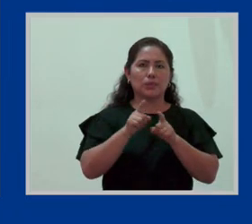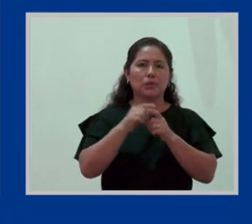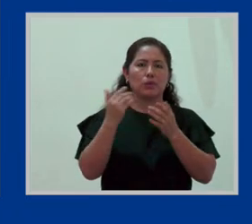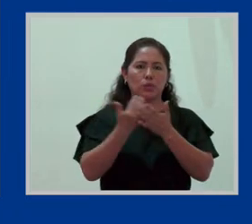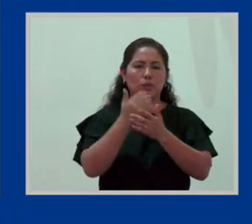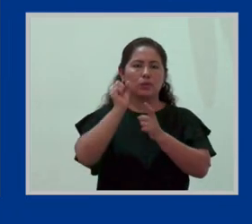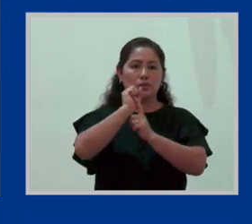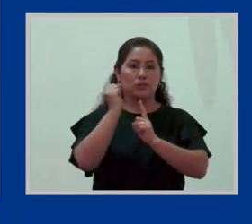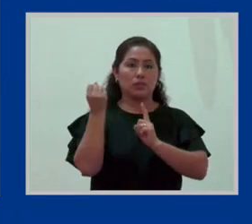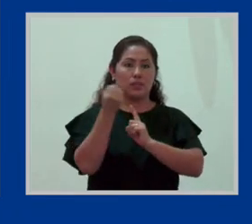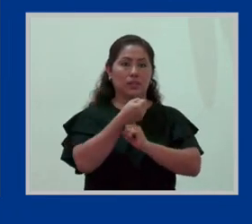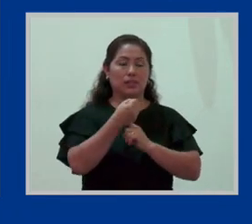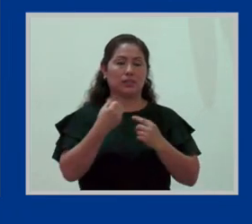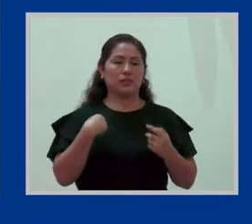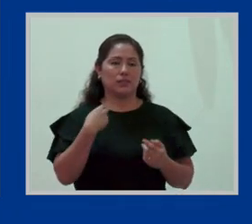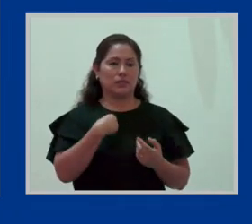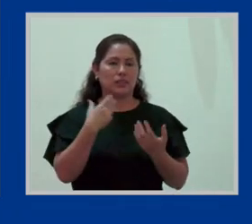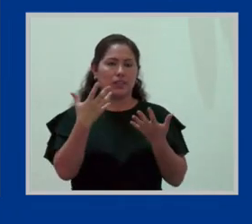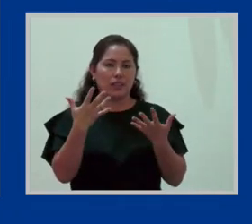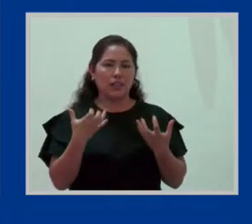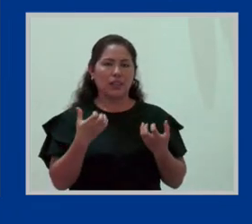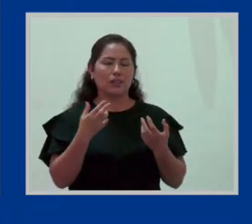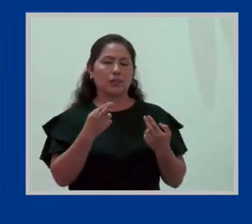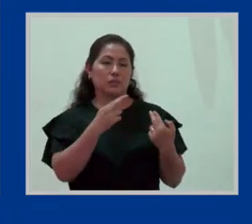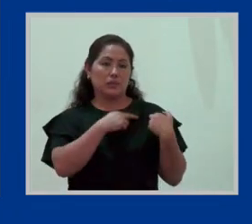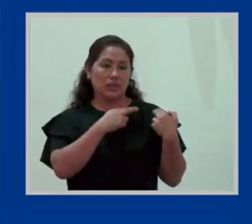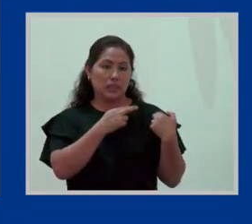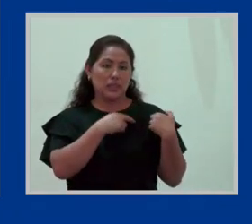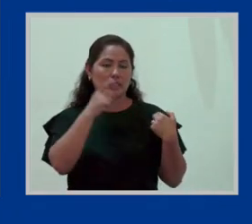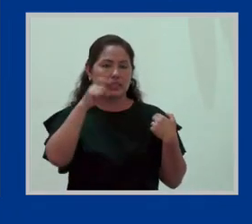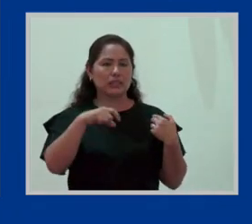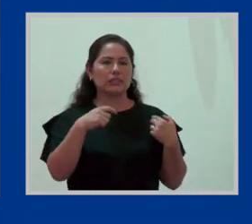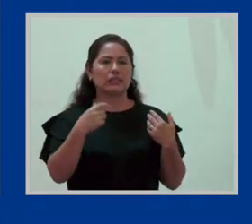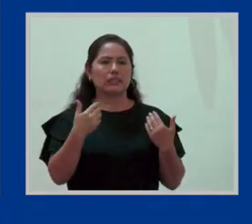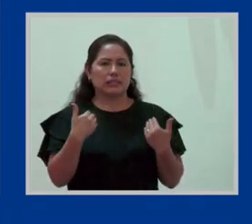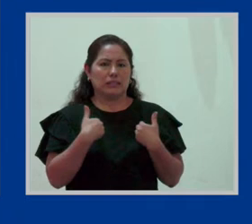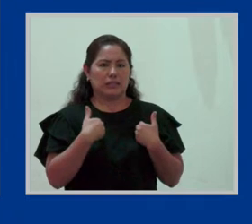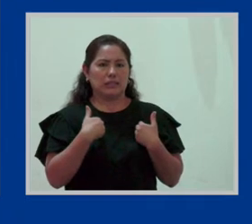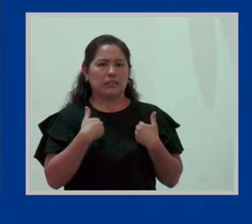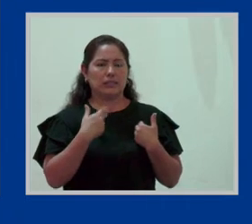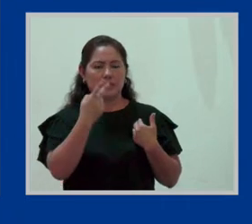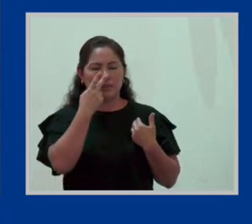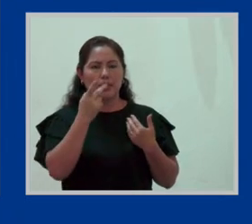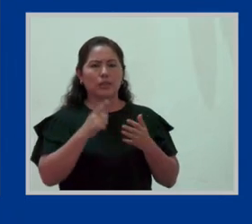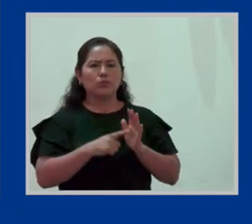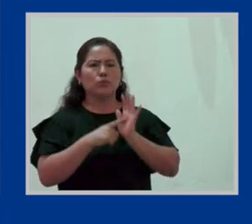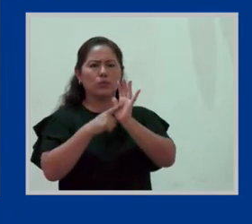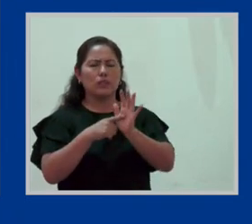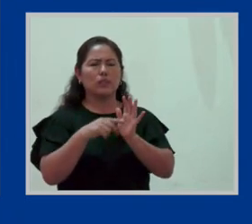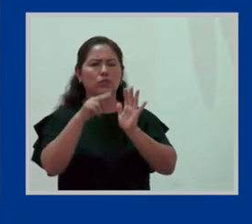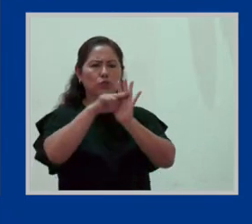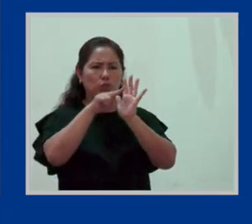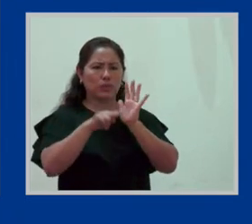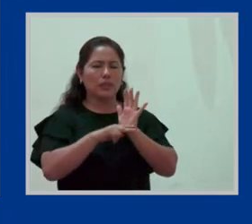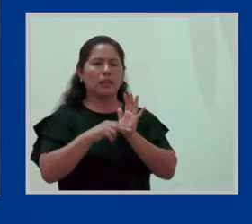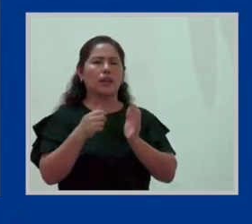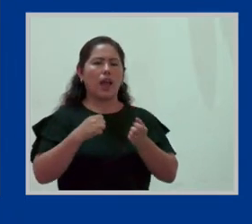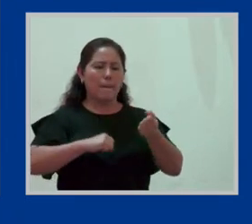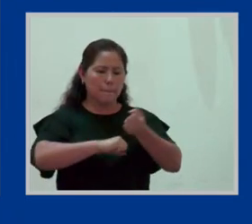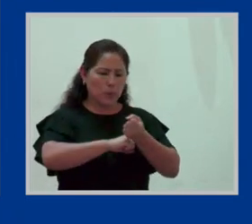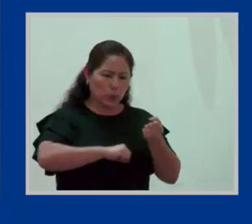Porque si queremos corresponsabilidad, tiene que haber desde el aspecto normativo también ese apoyo para que esa